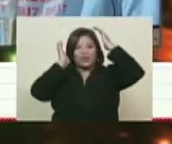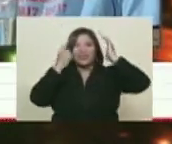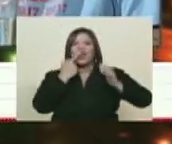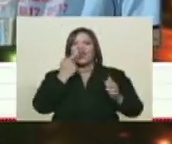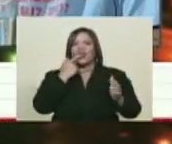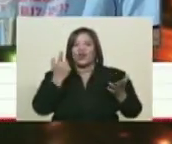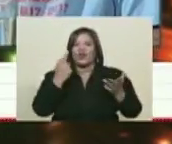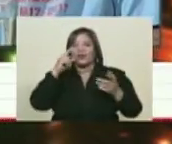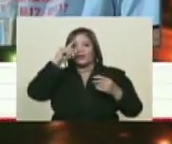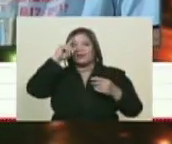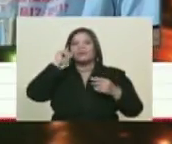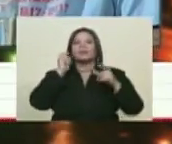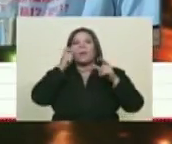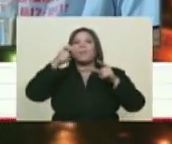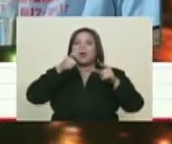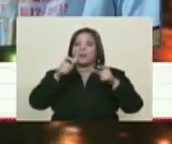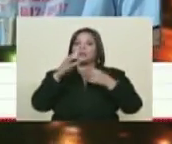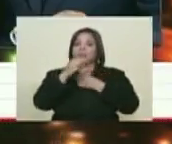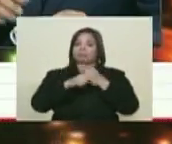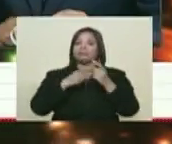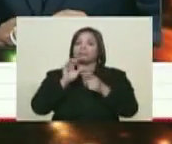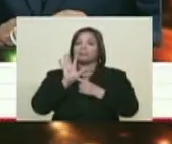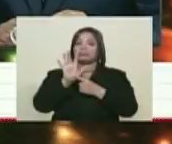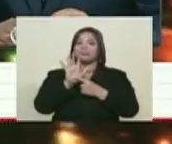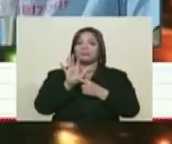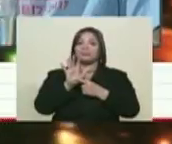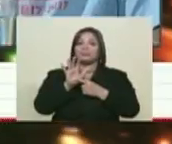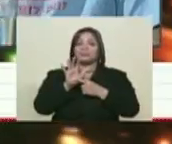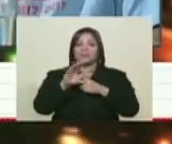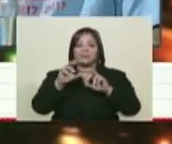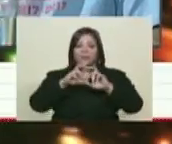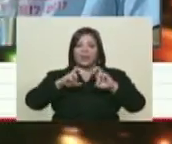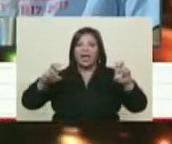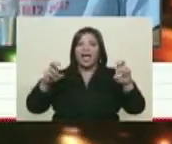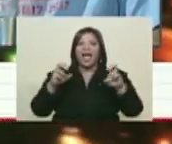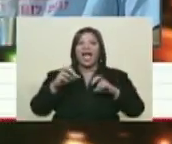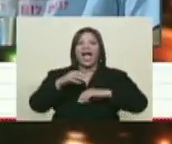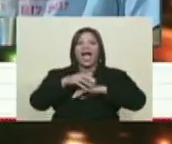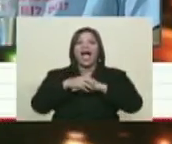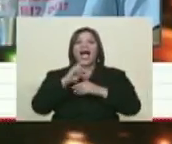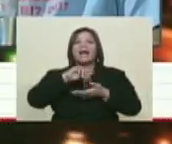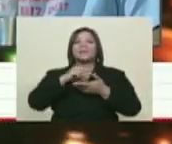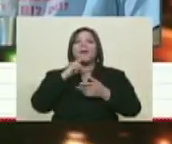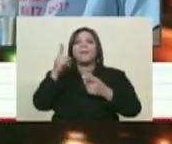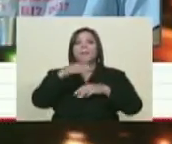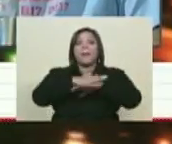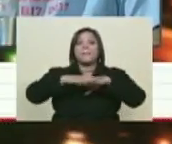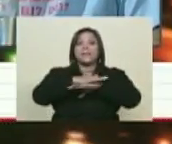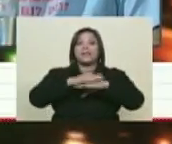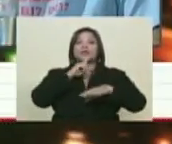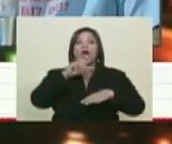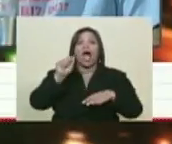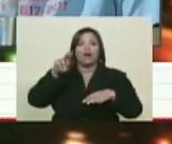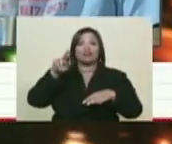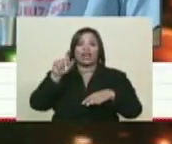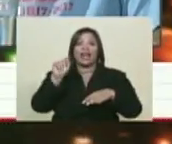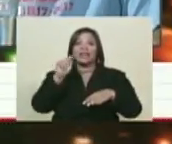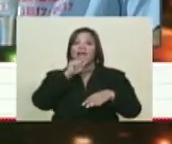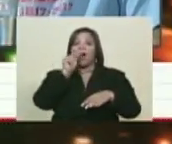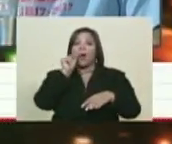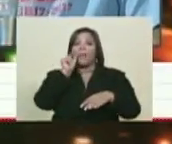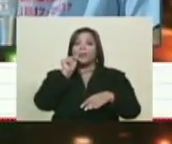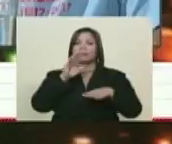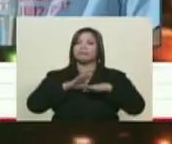hombres y a pueblos como estos y sus luchas. ¿Australia? Australia. Bueno, el primer ministro en 1951, Robert Menzies, un